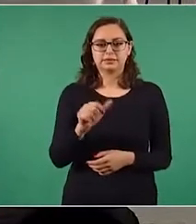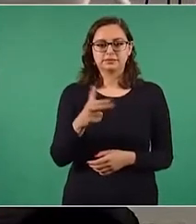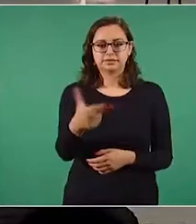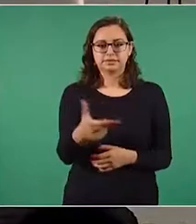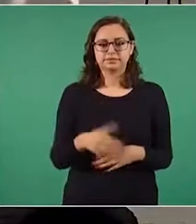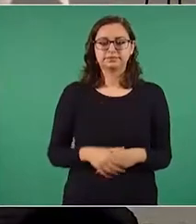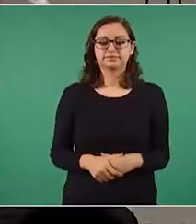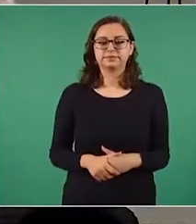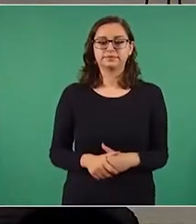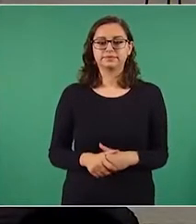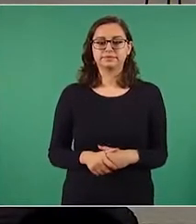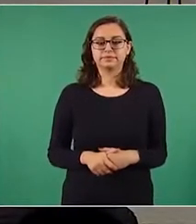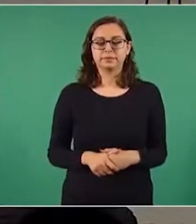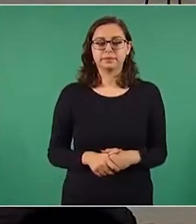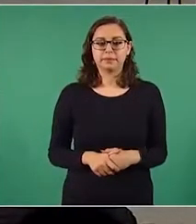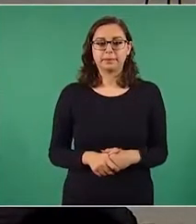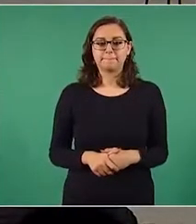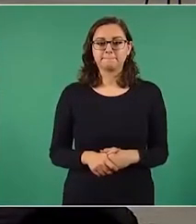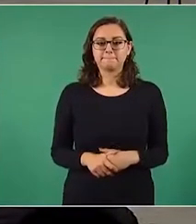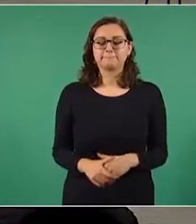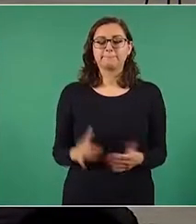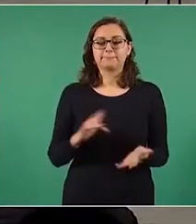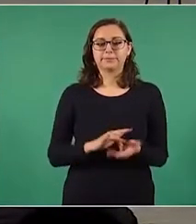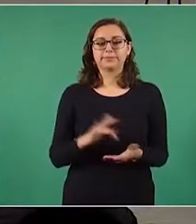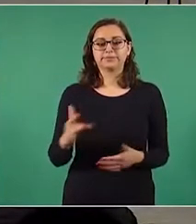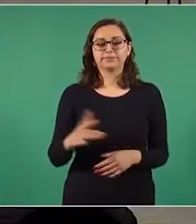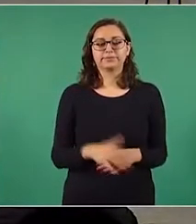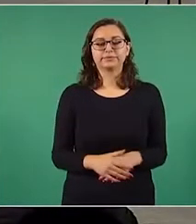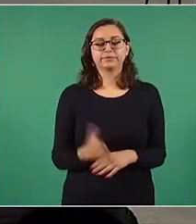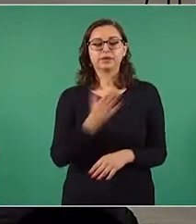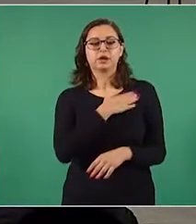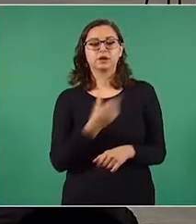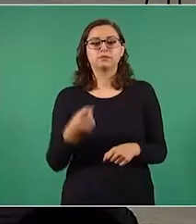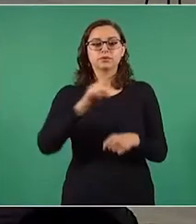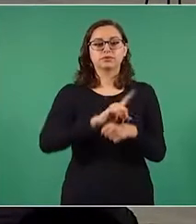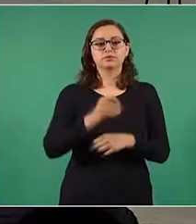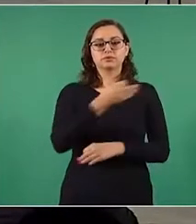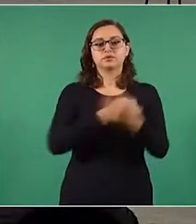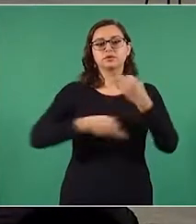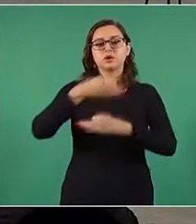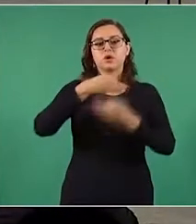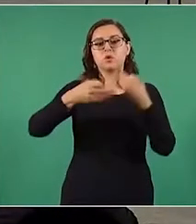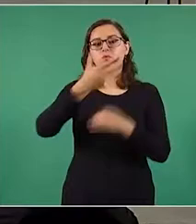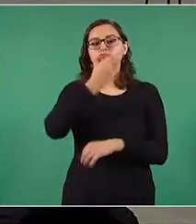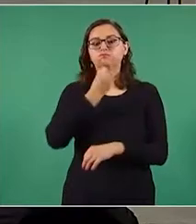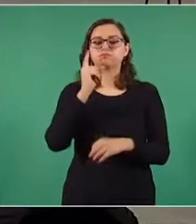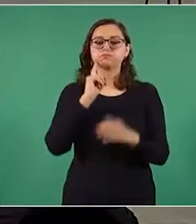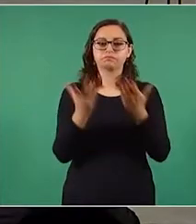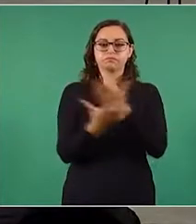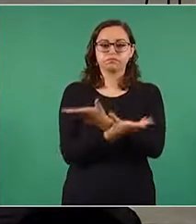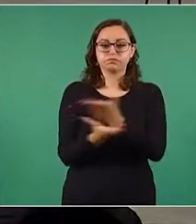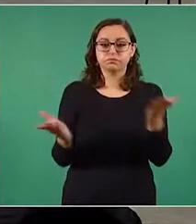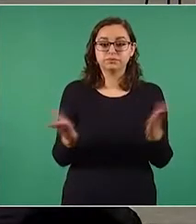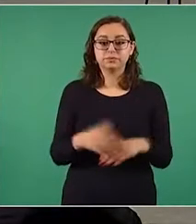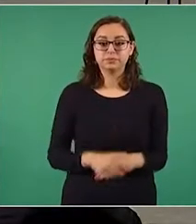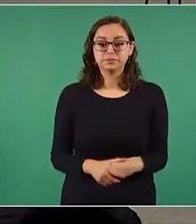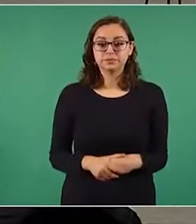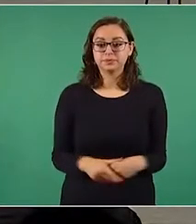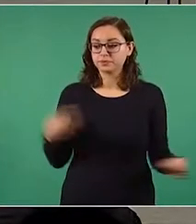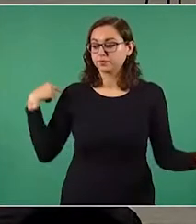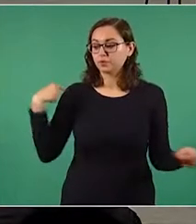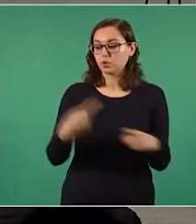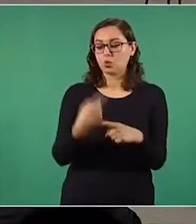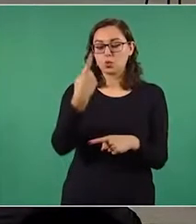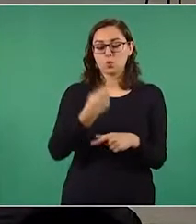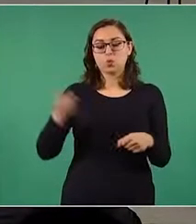Gracias, señor presidente. Buenos días a todas y a todos. Con la sección del quién es quién en las mentiras de la